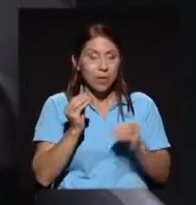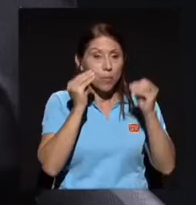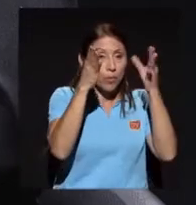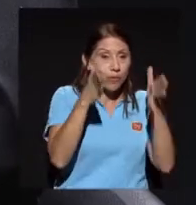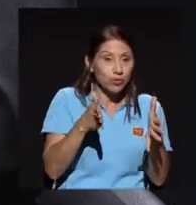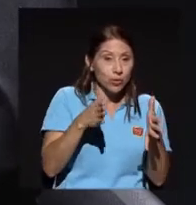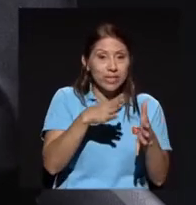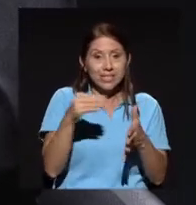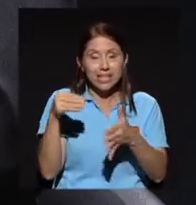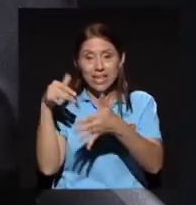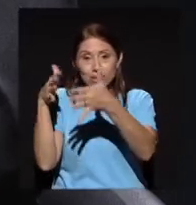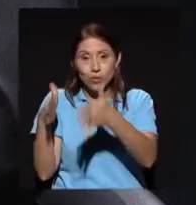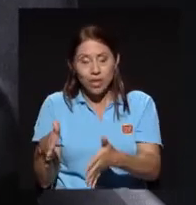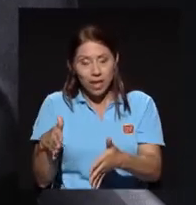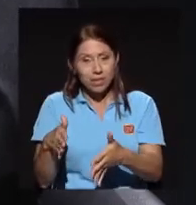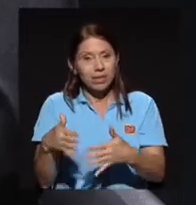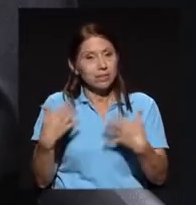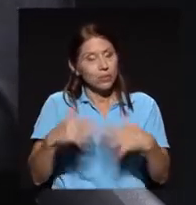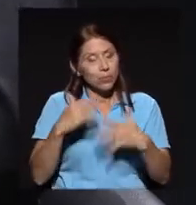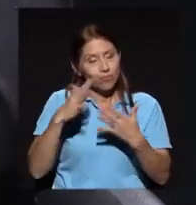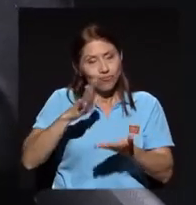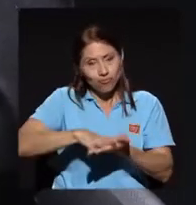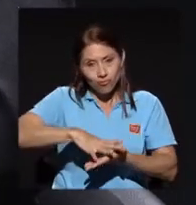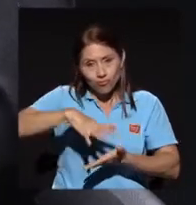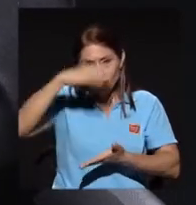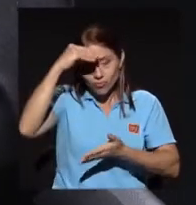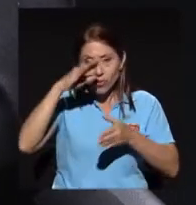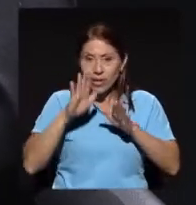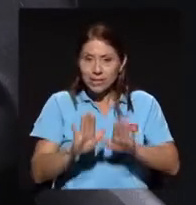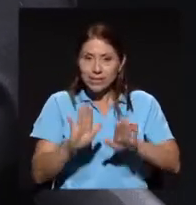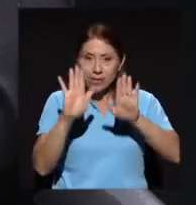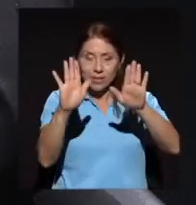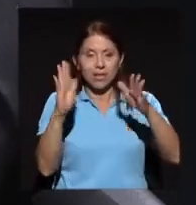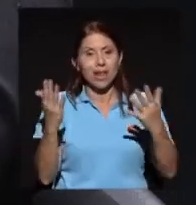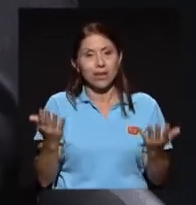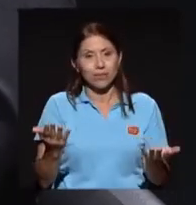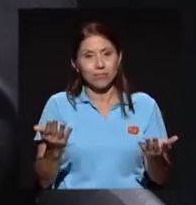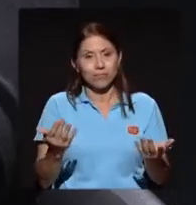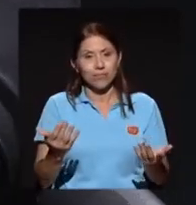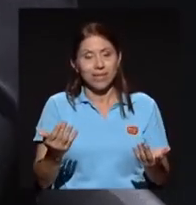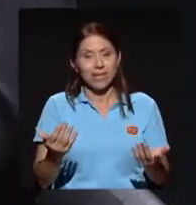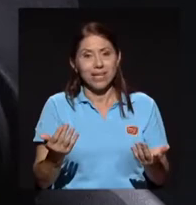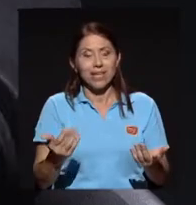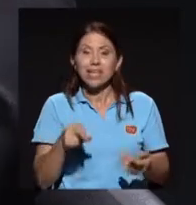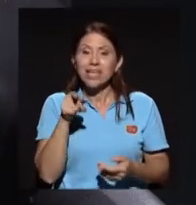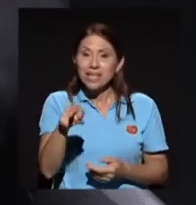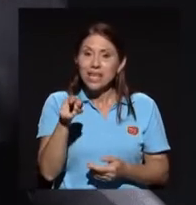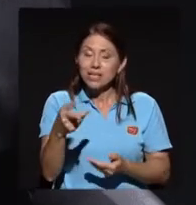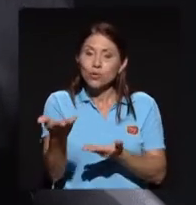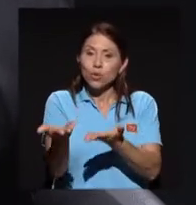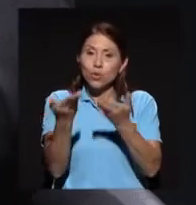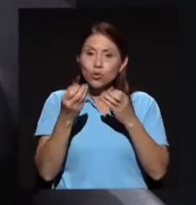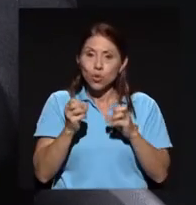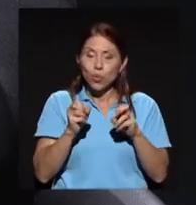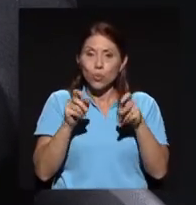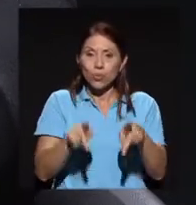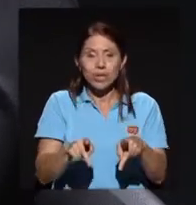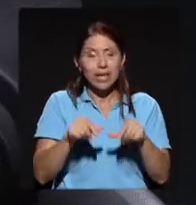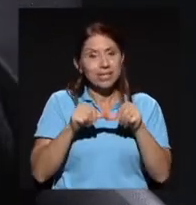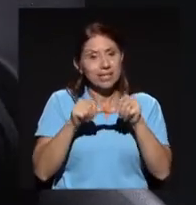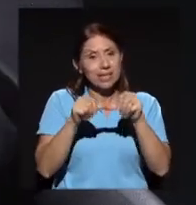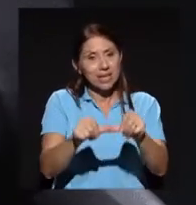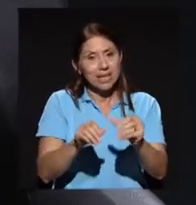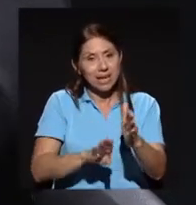formación para mí extraordinaria y que justamente eso nos dio paso luego a seguir